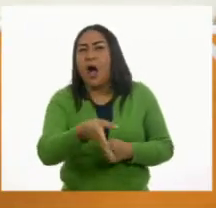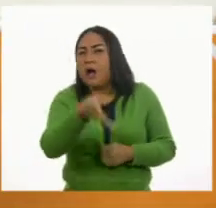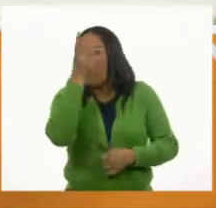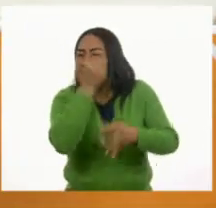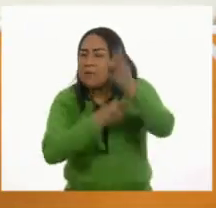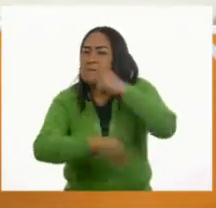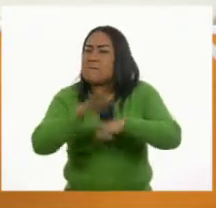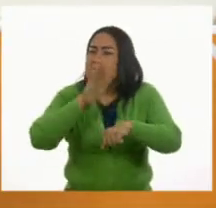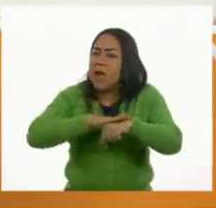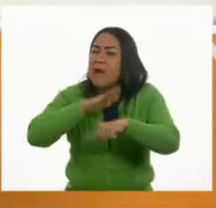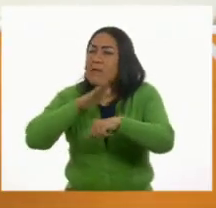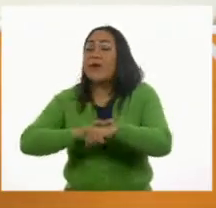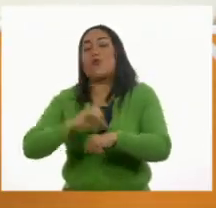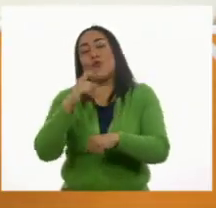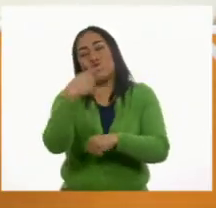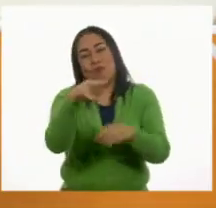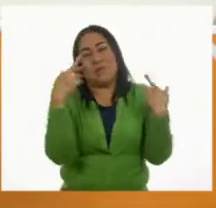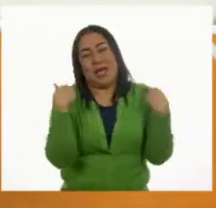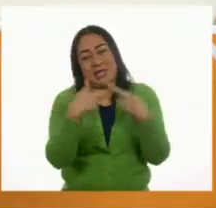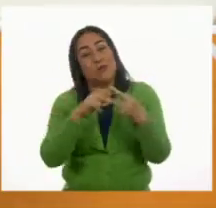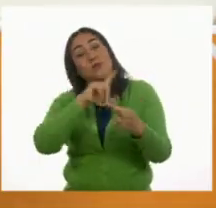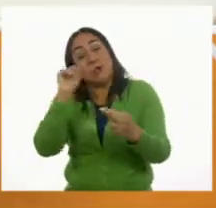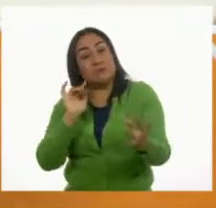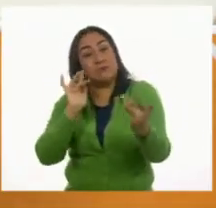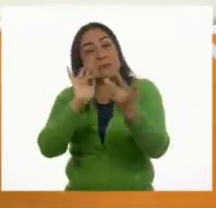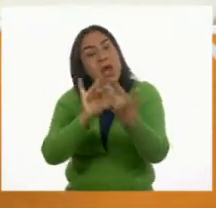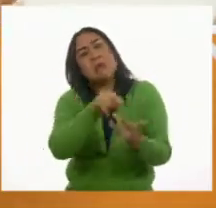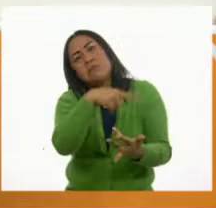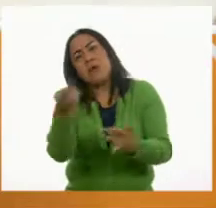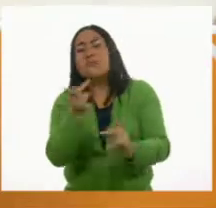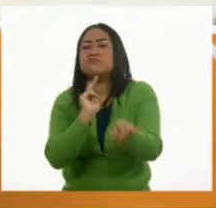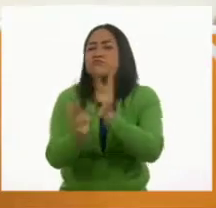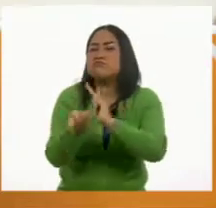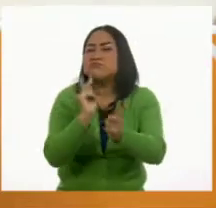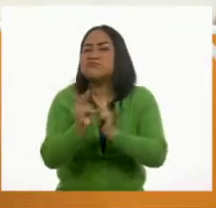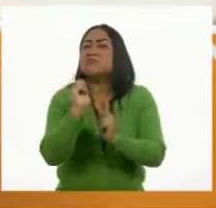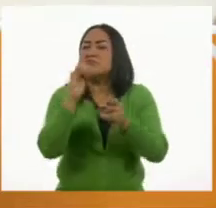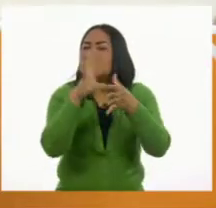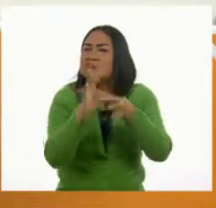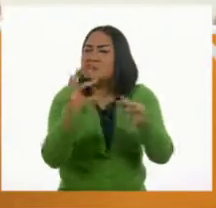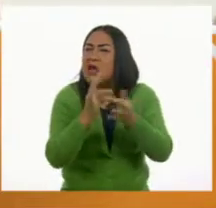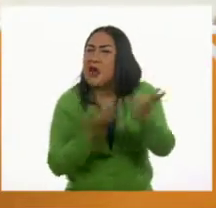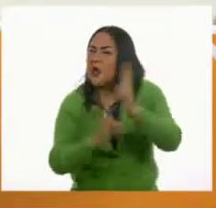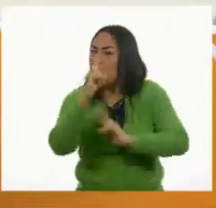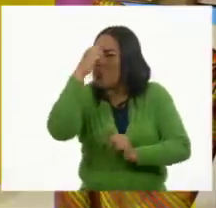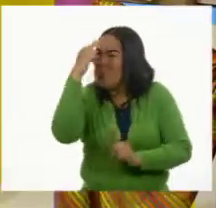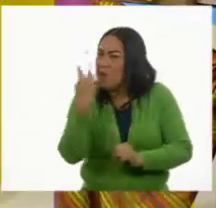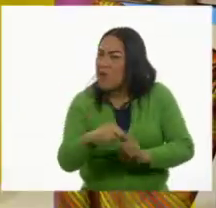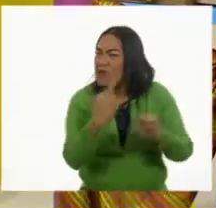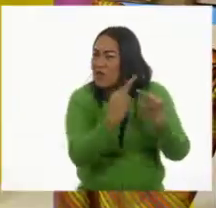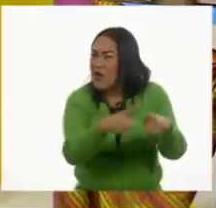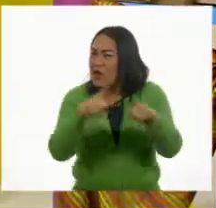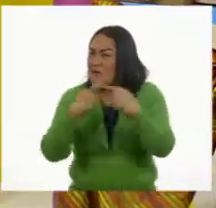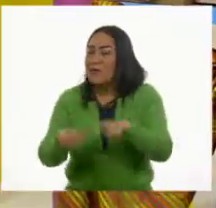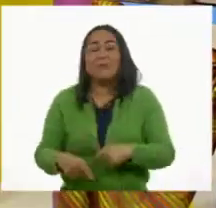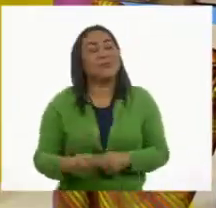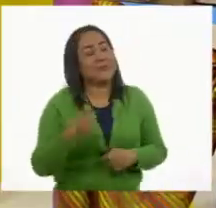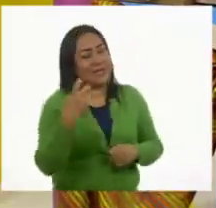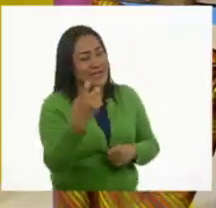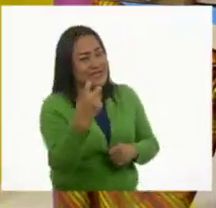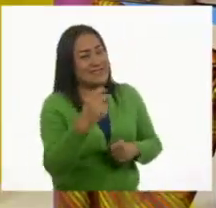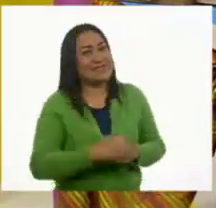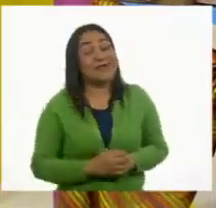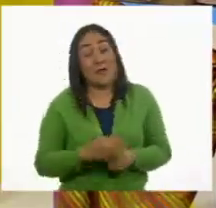cuando su maestro o su maestro se ponga en contacto con ustedes, platiquen sobre estos puntos de la Revolución Mexicana. Así es. Y bueno,